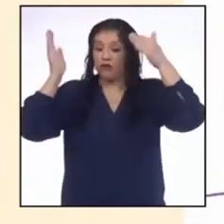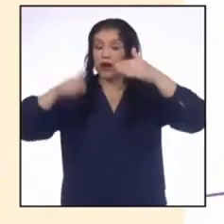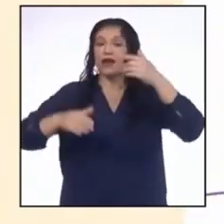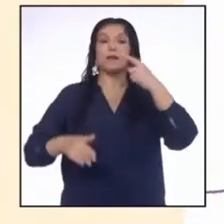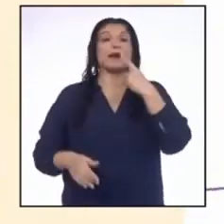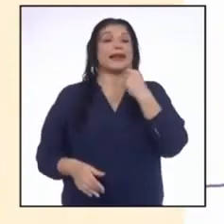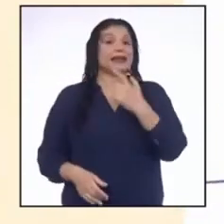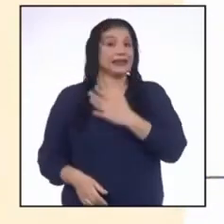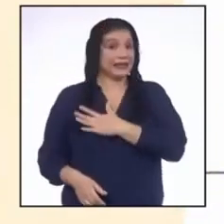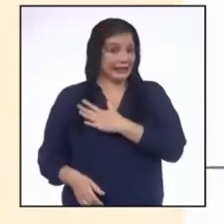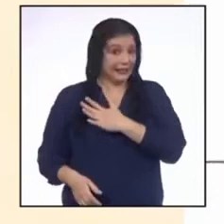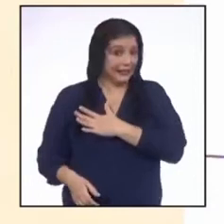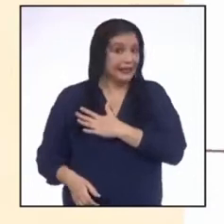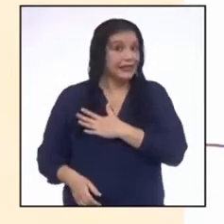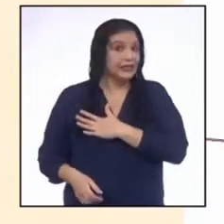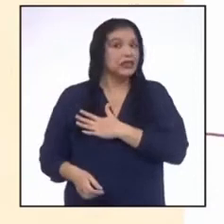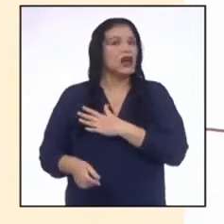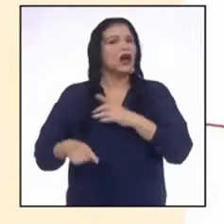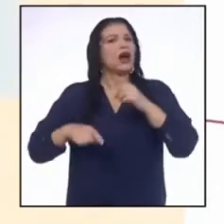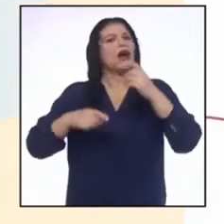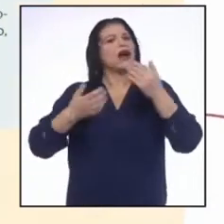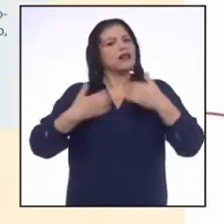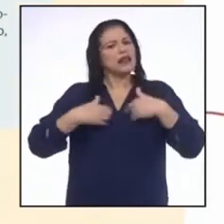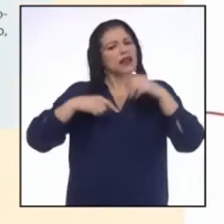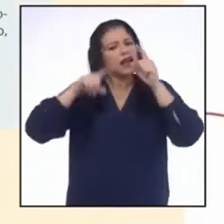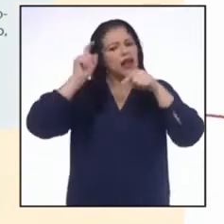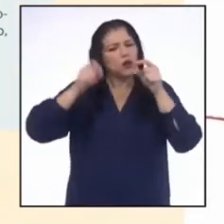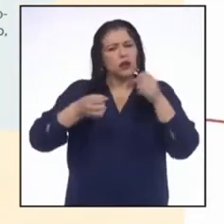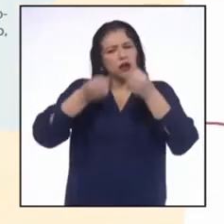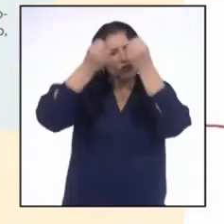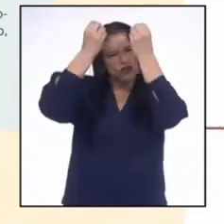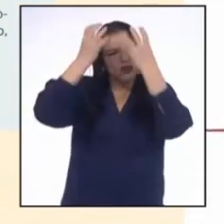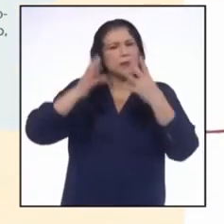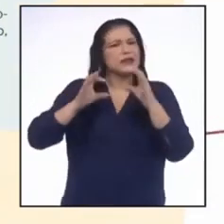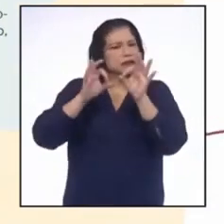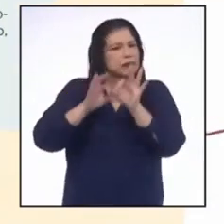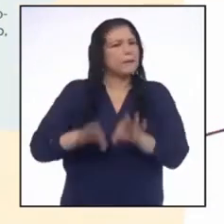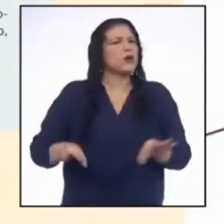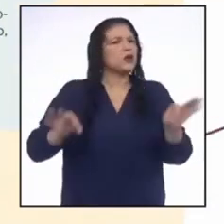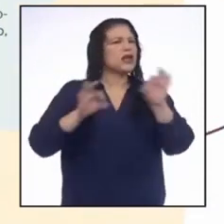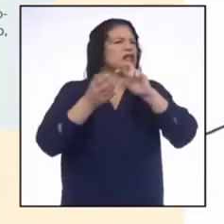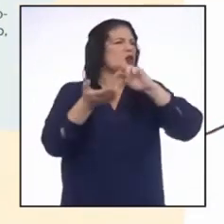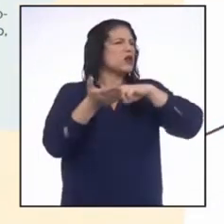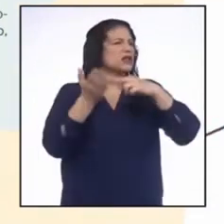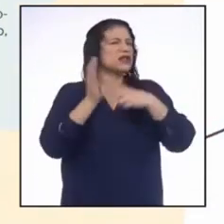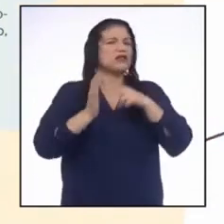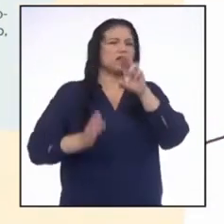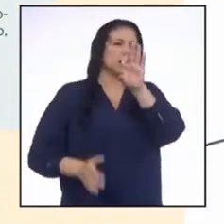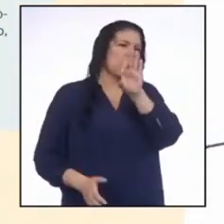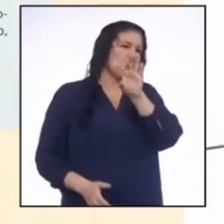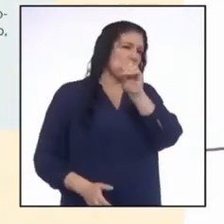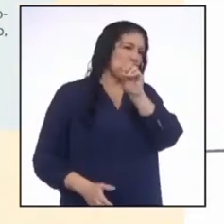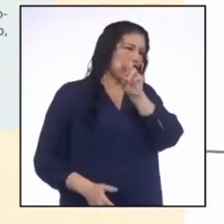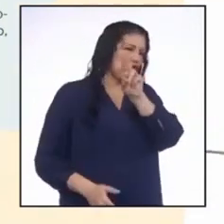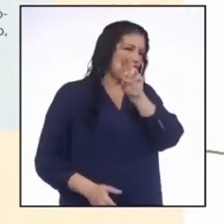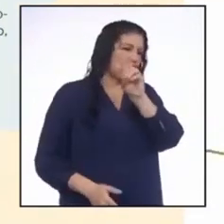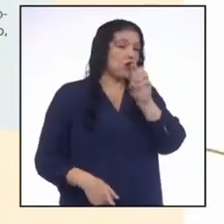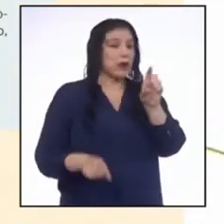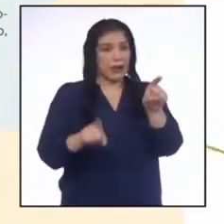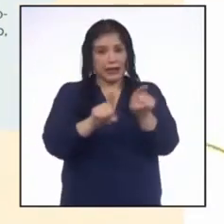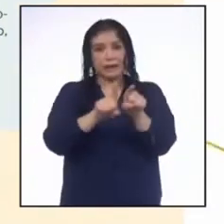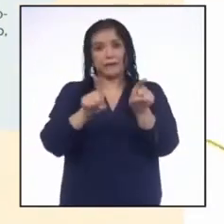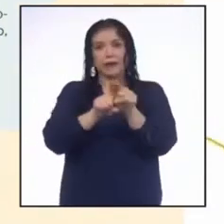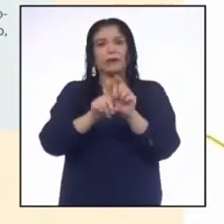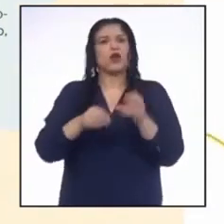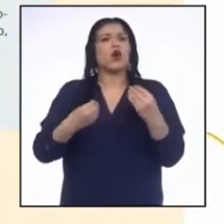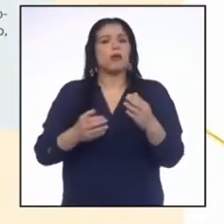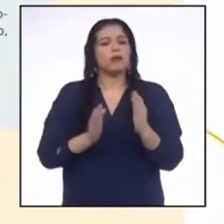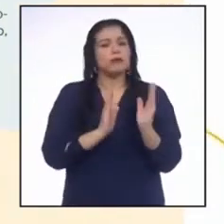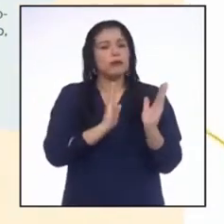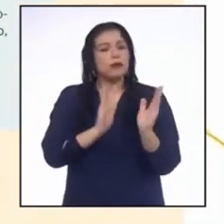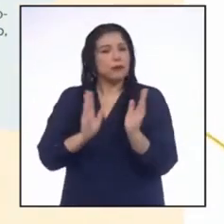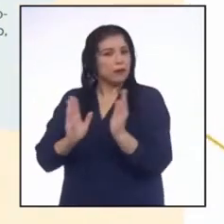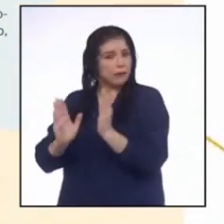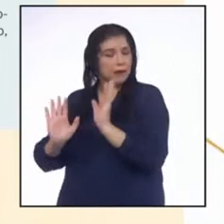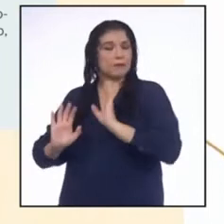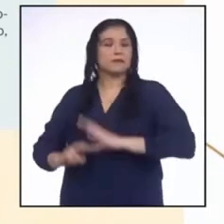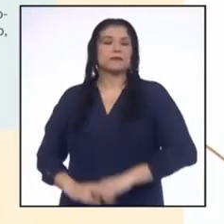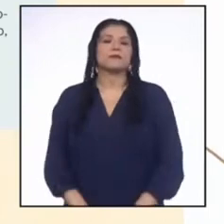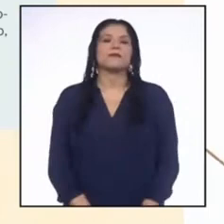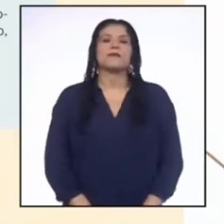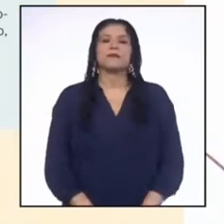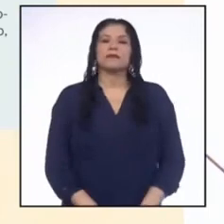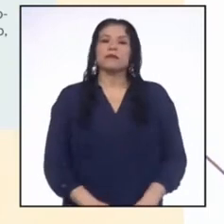Secundaria tenemos algunos datos importantes sobre lo que es un foro e incluso cómo se organiza.